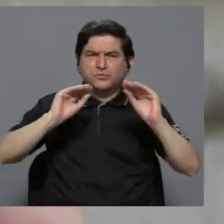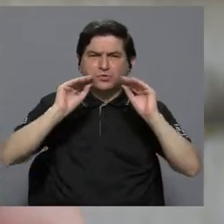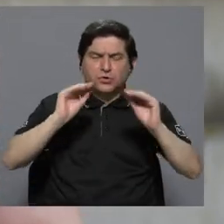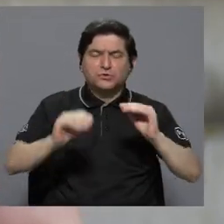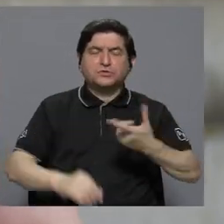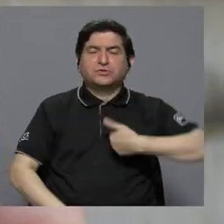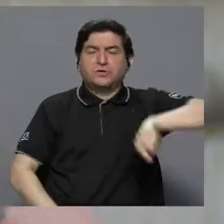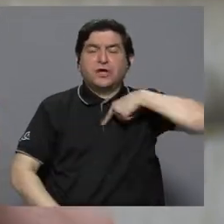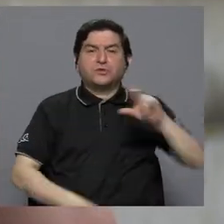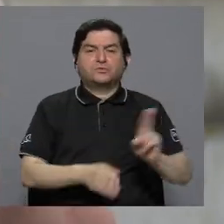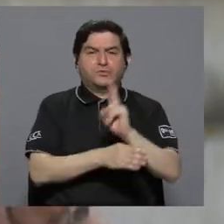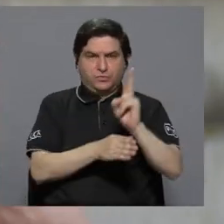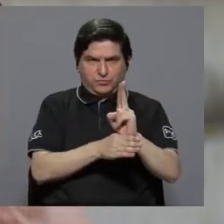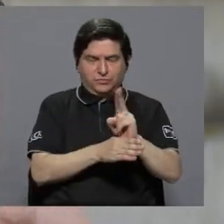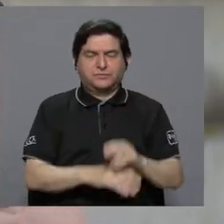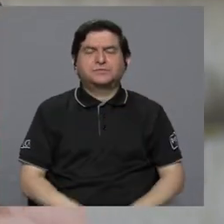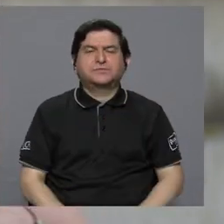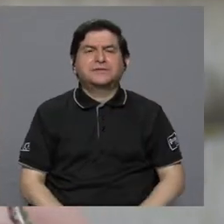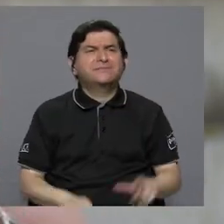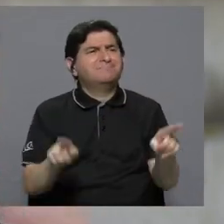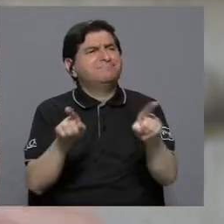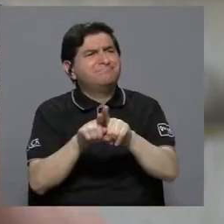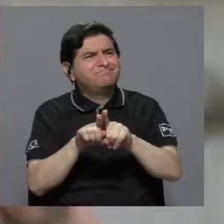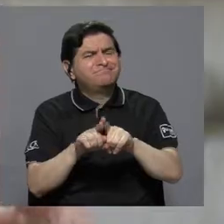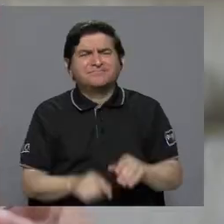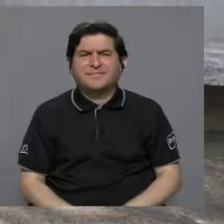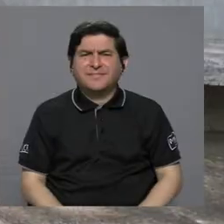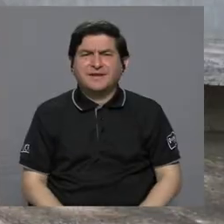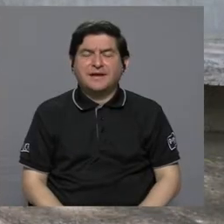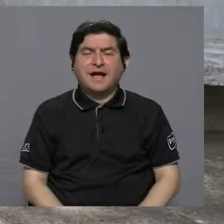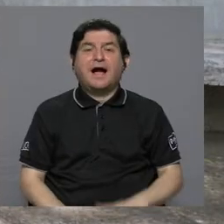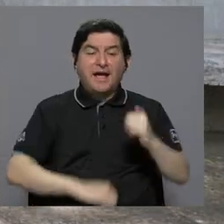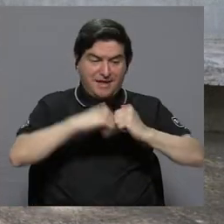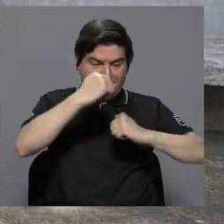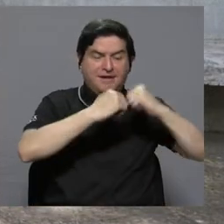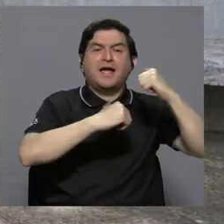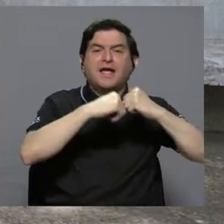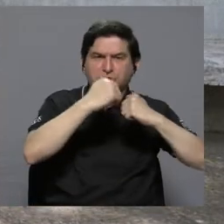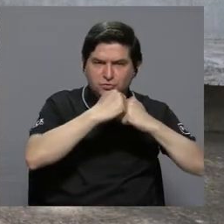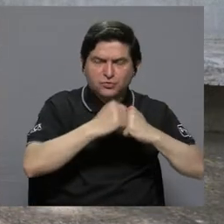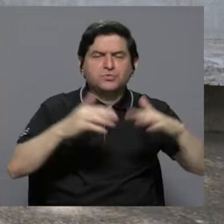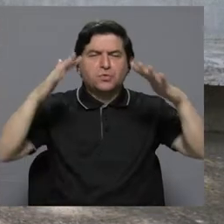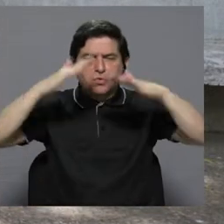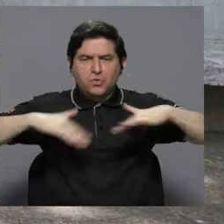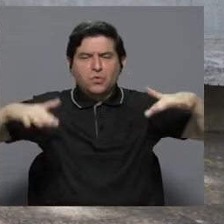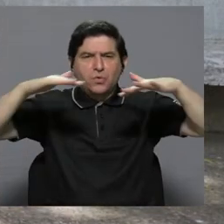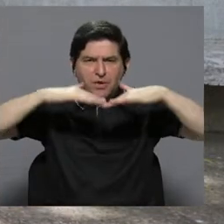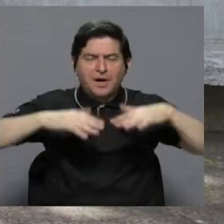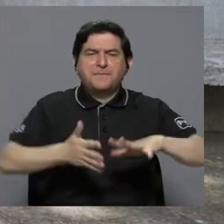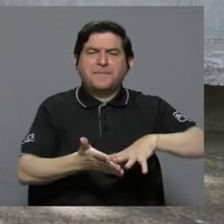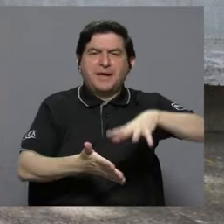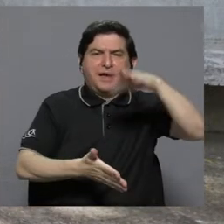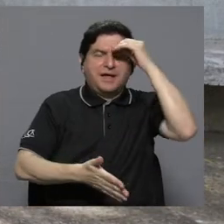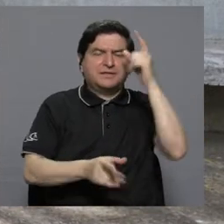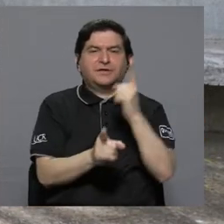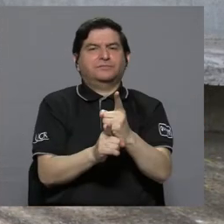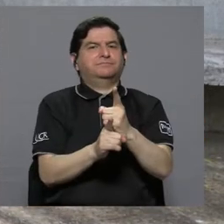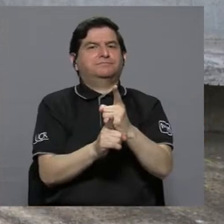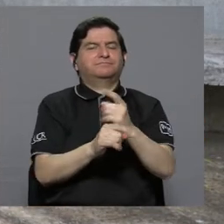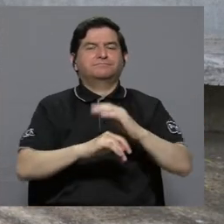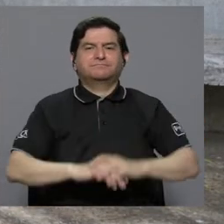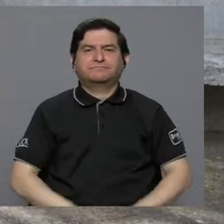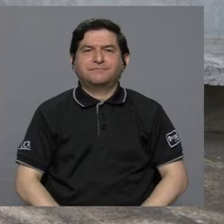con los que contamos, significa también contar con infraestructura, los ambientes de aprendizaje adecuados,